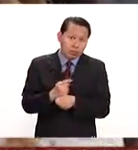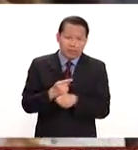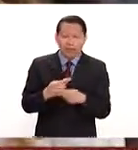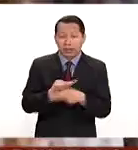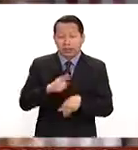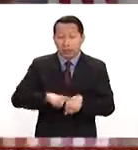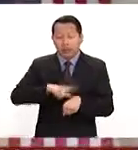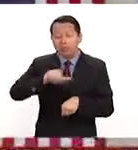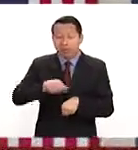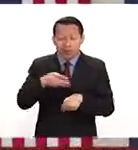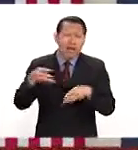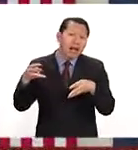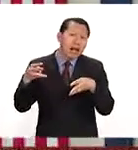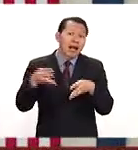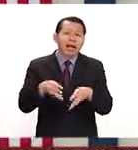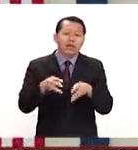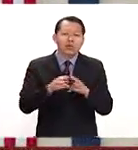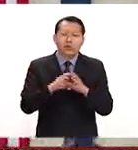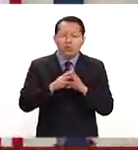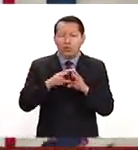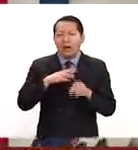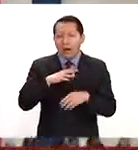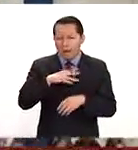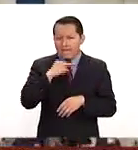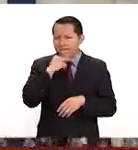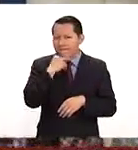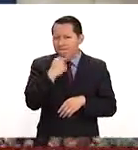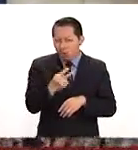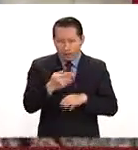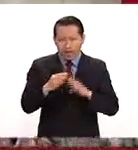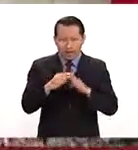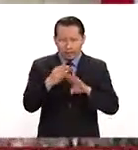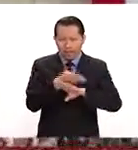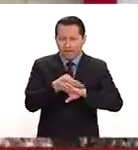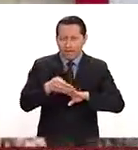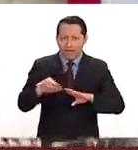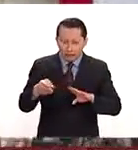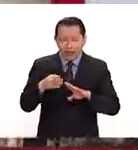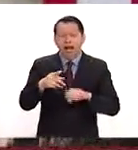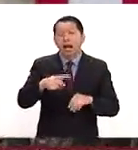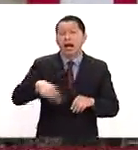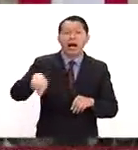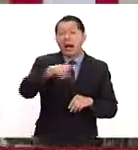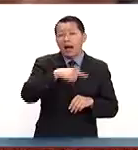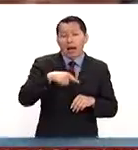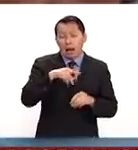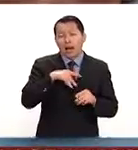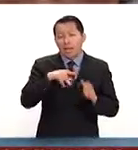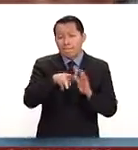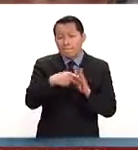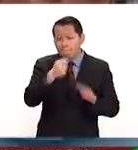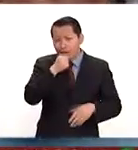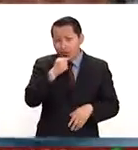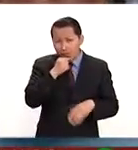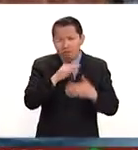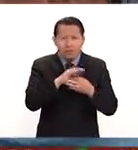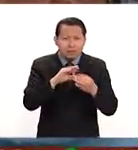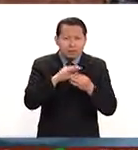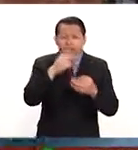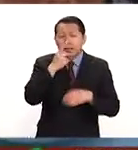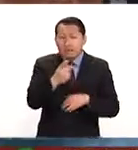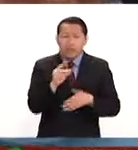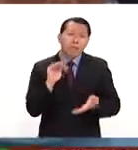regaño que hizo el portavoz de la Casa Blanca, Sean Spicer, a aquellos periodistas justamente que supuestamente reportaron